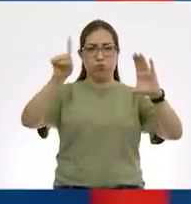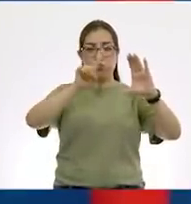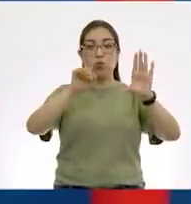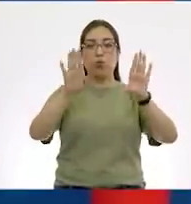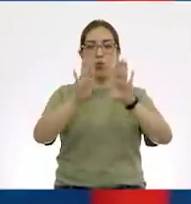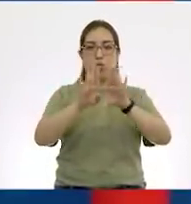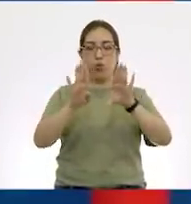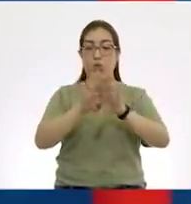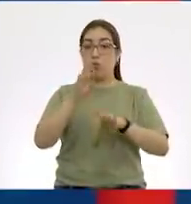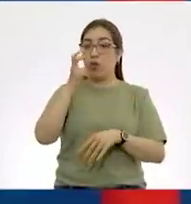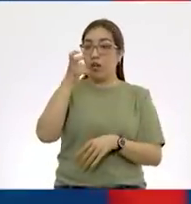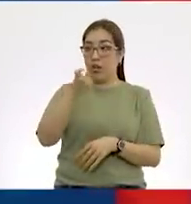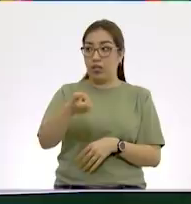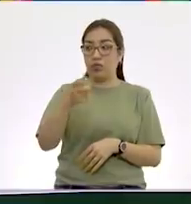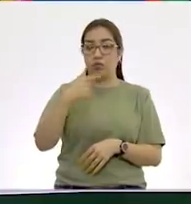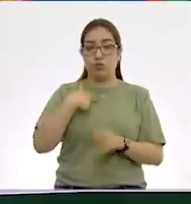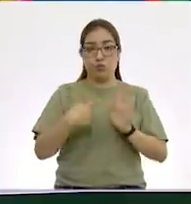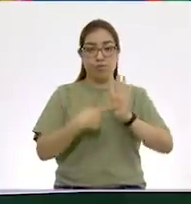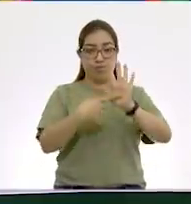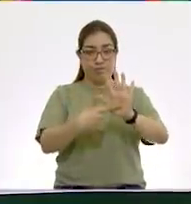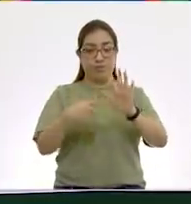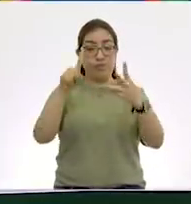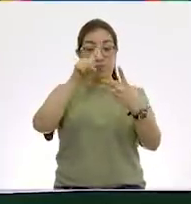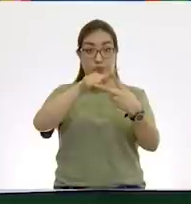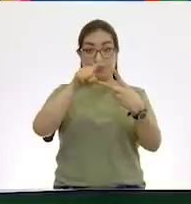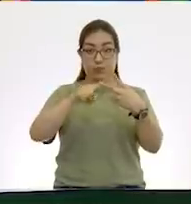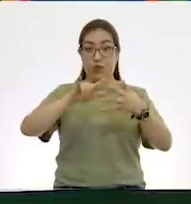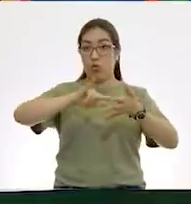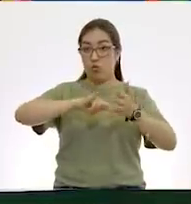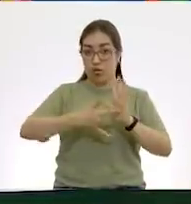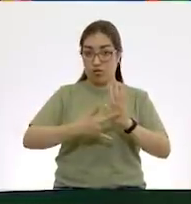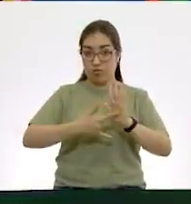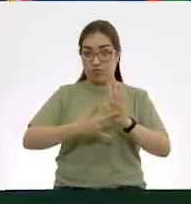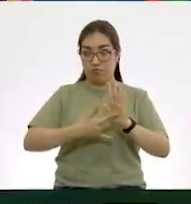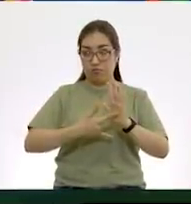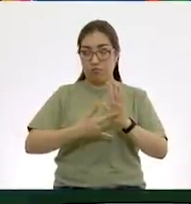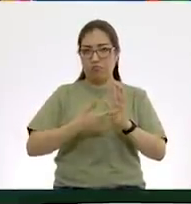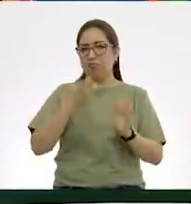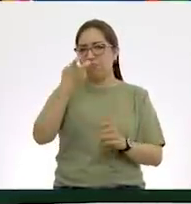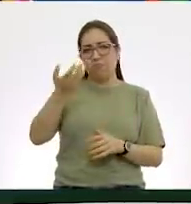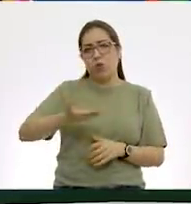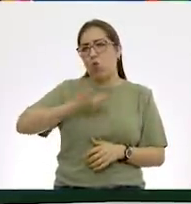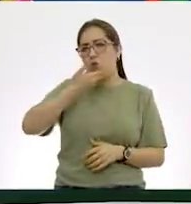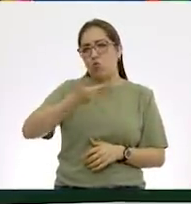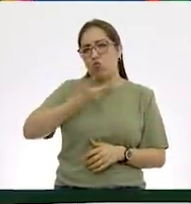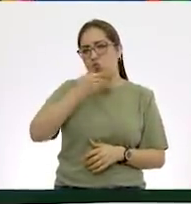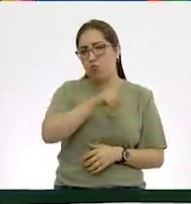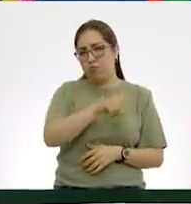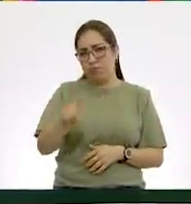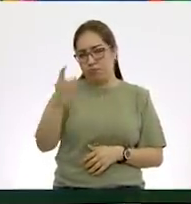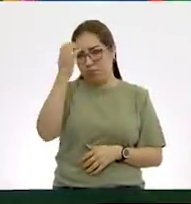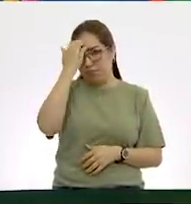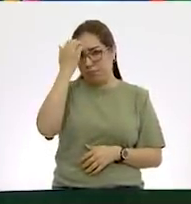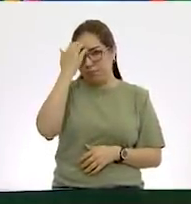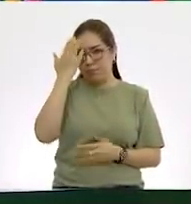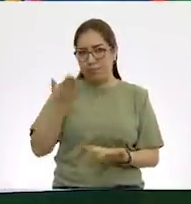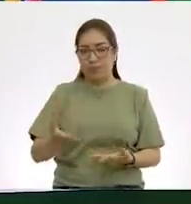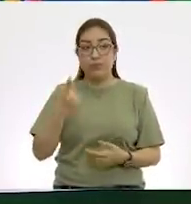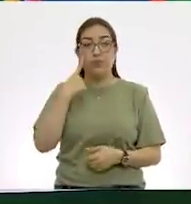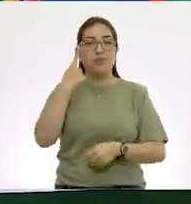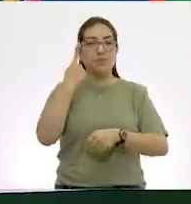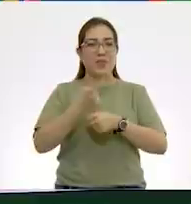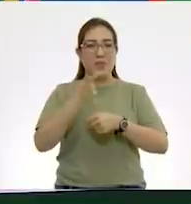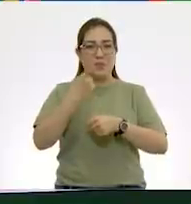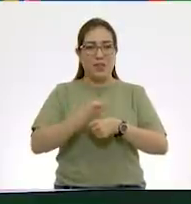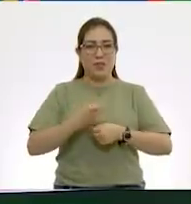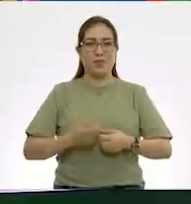mostrarles dos tipos de reloj que son los que habitualmente utilizamos. El primero, que es así